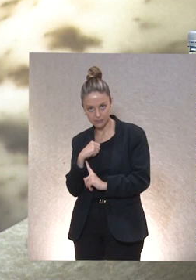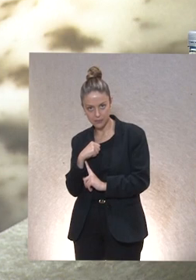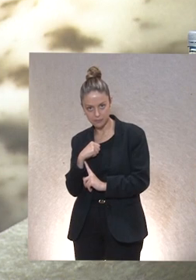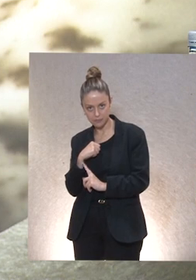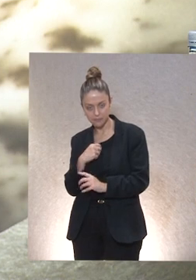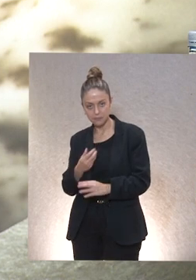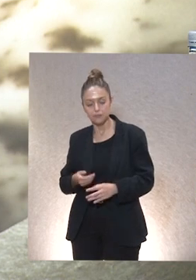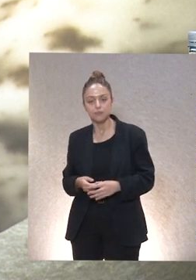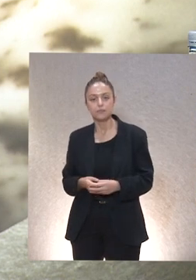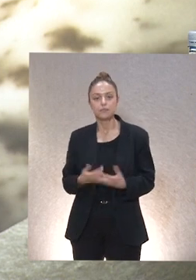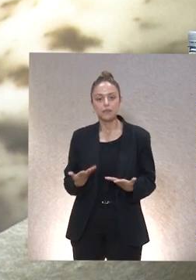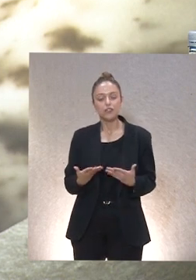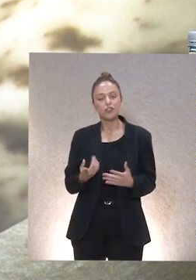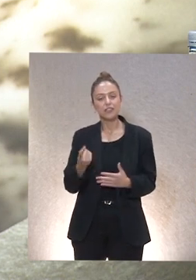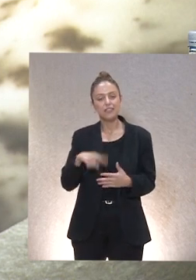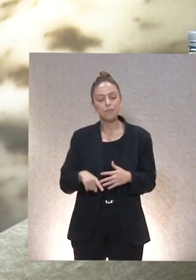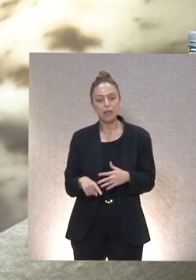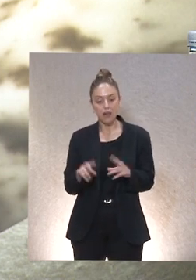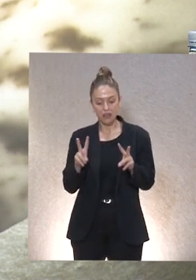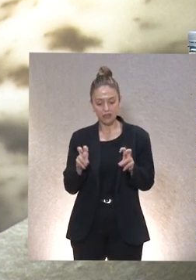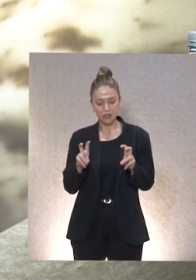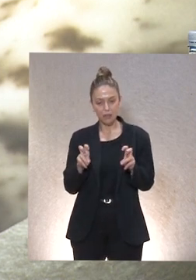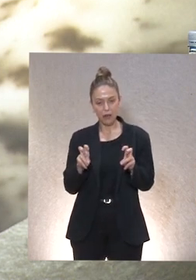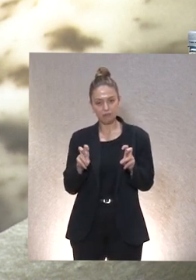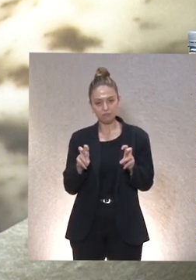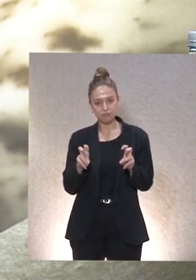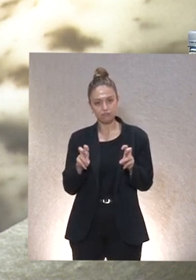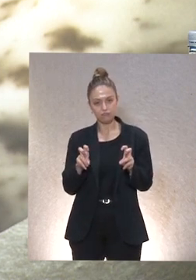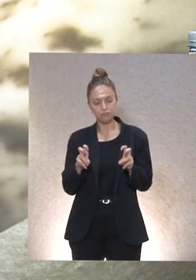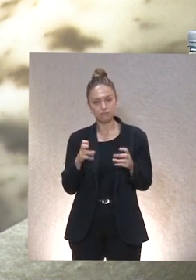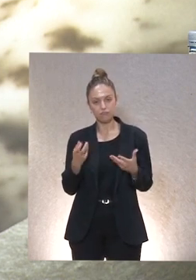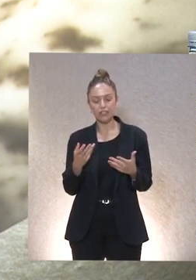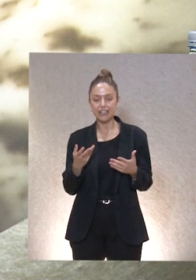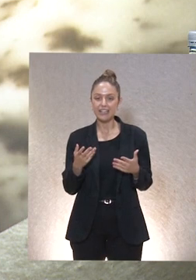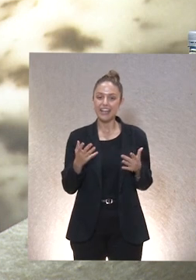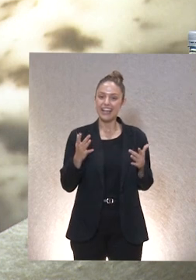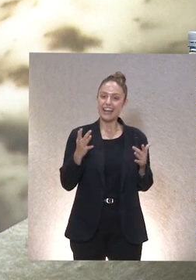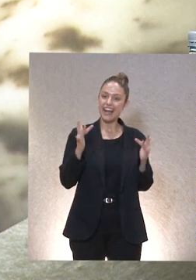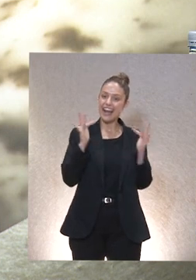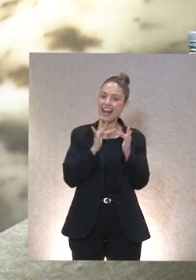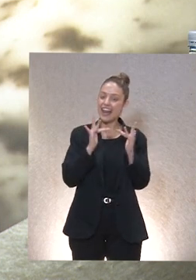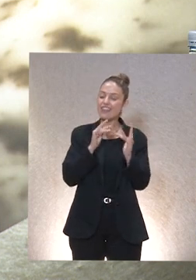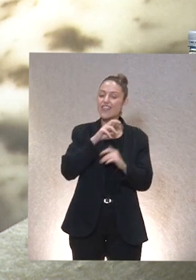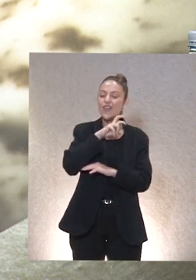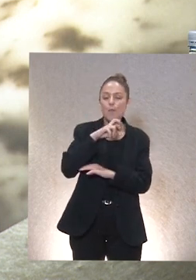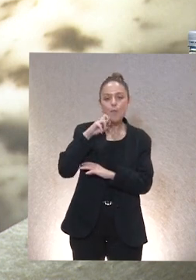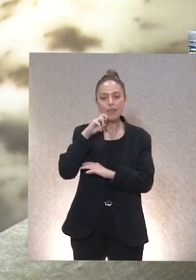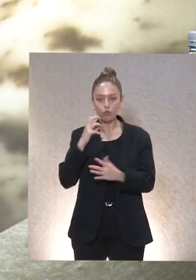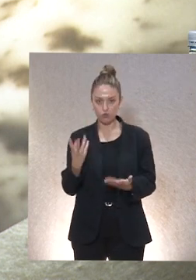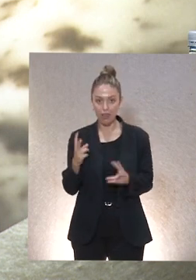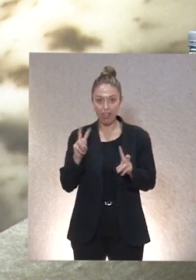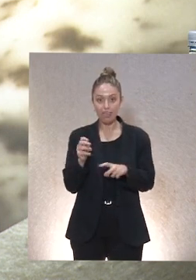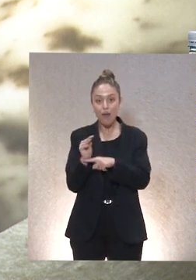Pero aparece a su vez otra cuestión y es la cuestión de la relación virtuosa. En los cuidados,